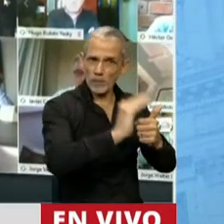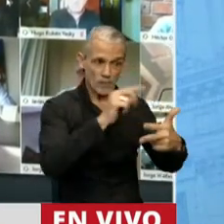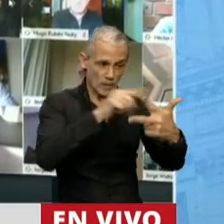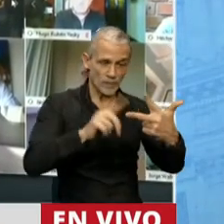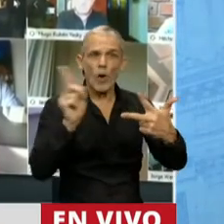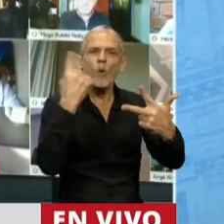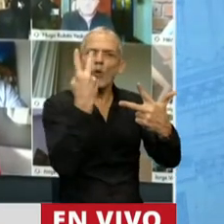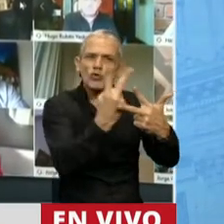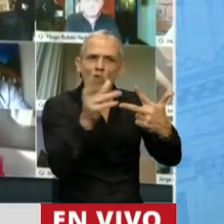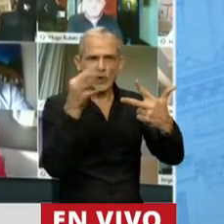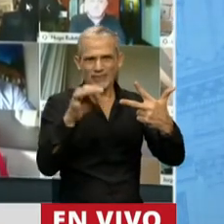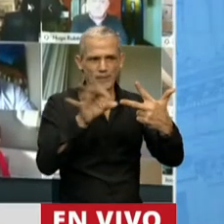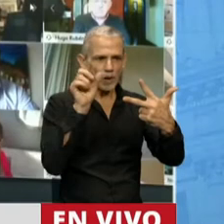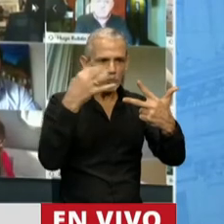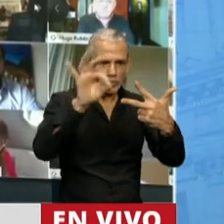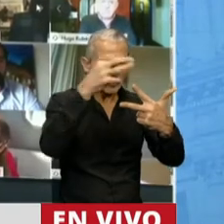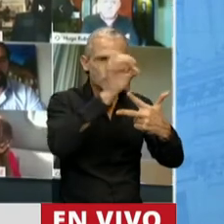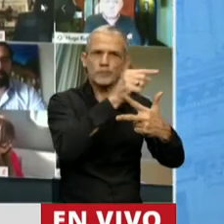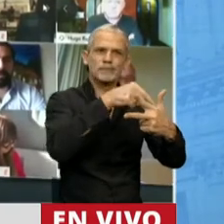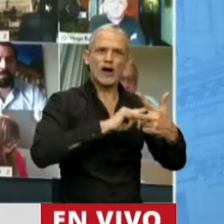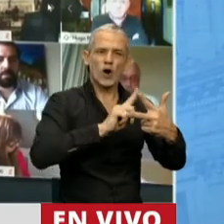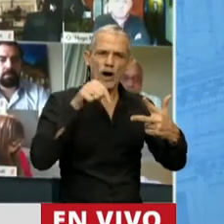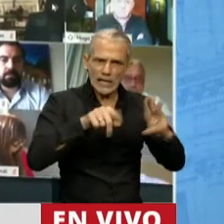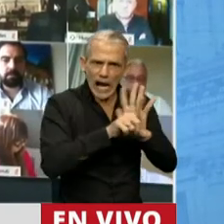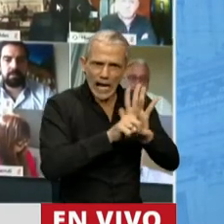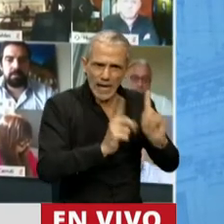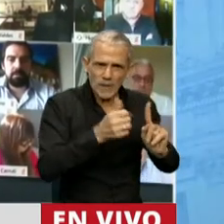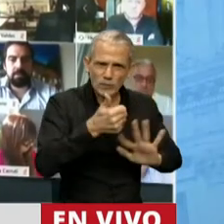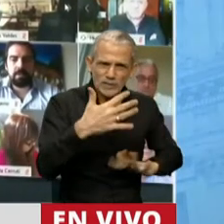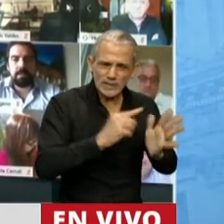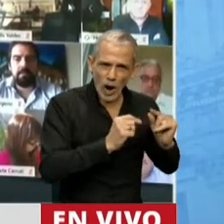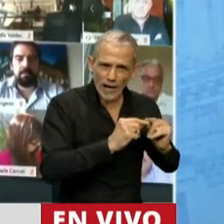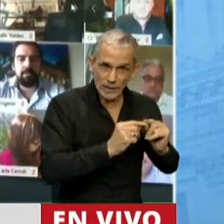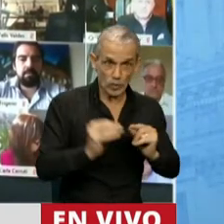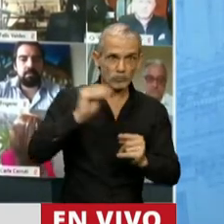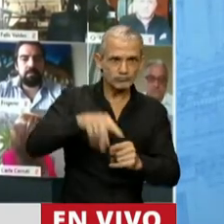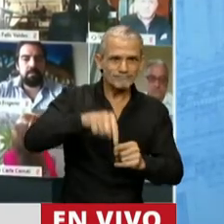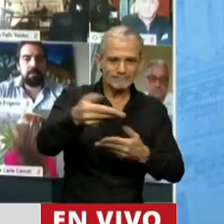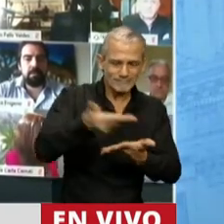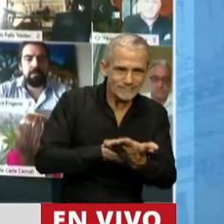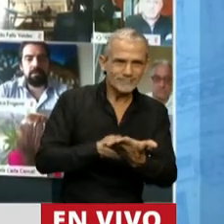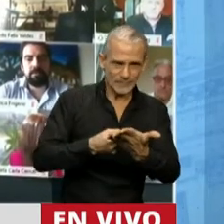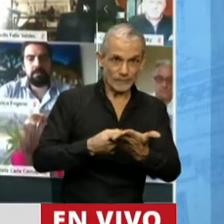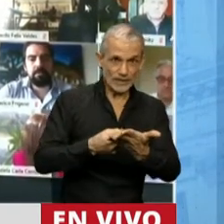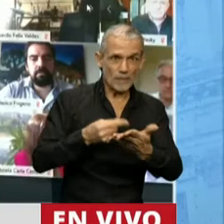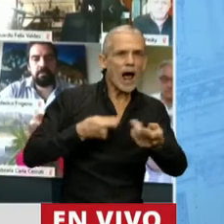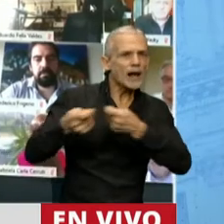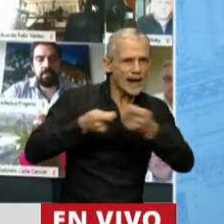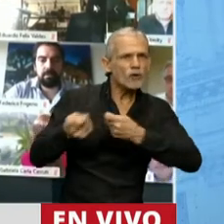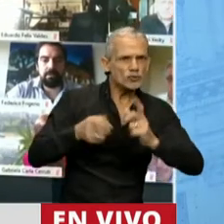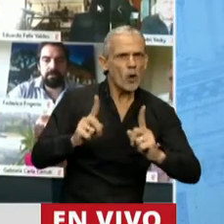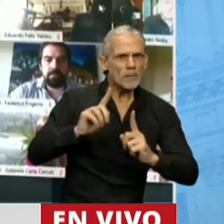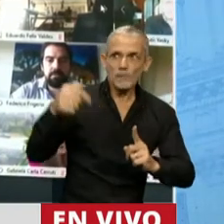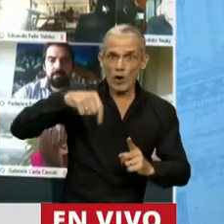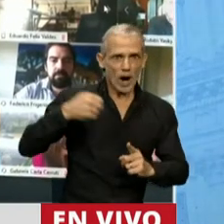condiciones de la Ley de Administración Financiera han sido aplicadas tanto para esta exitosa negociación